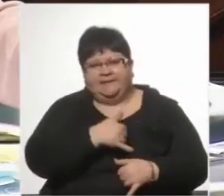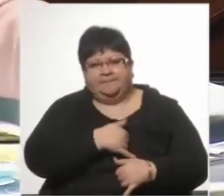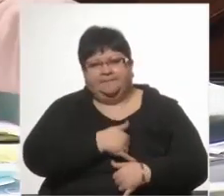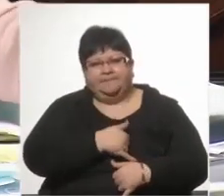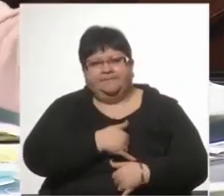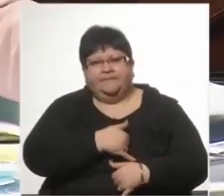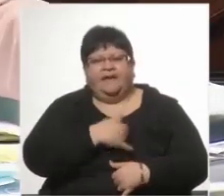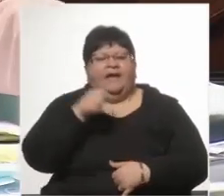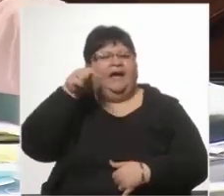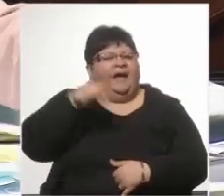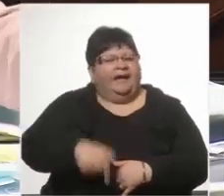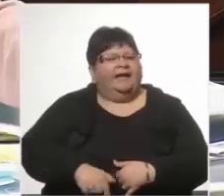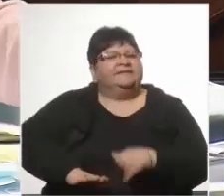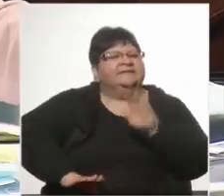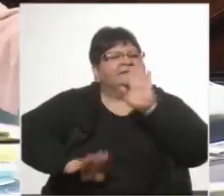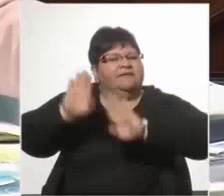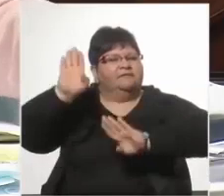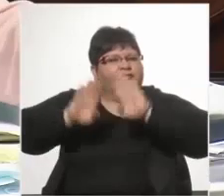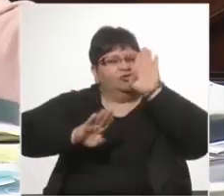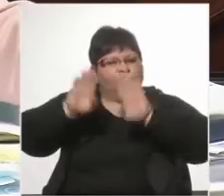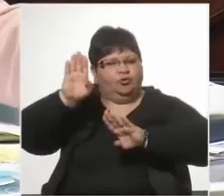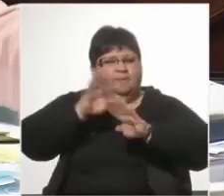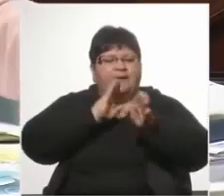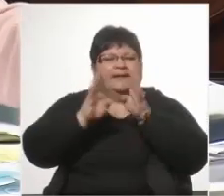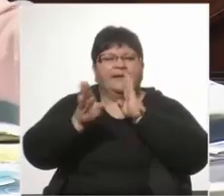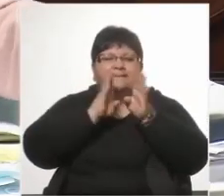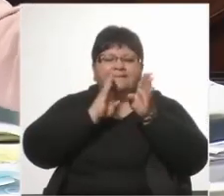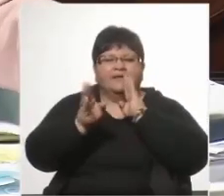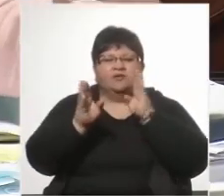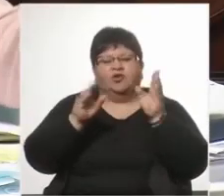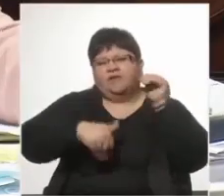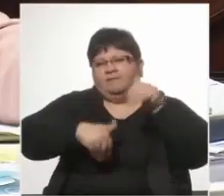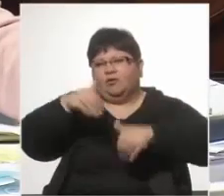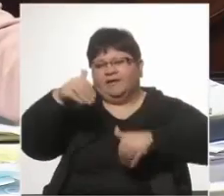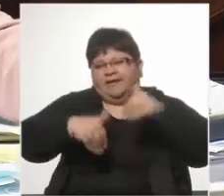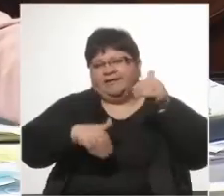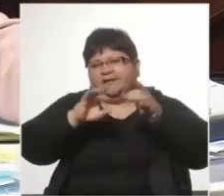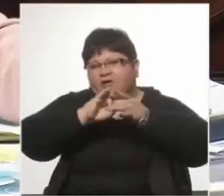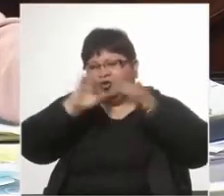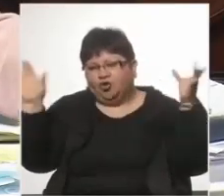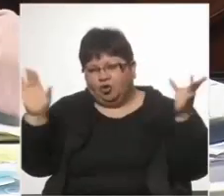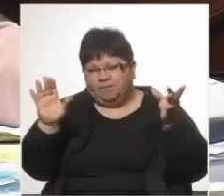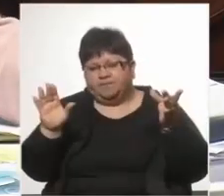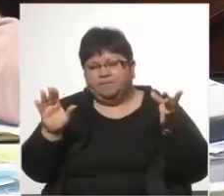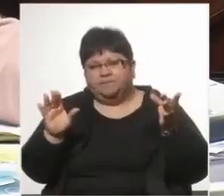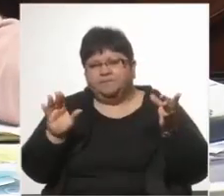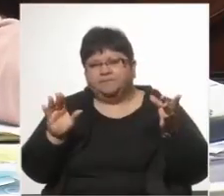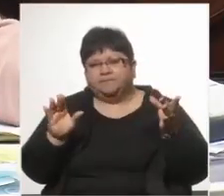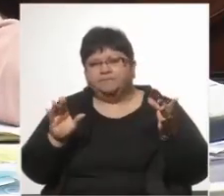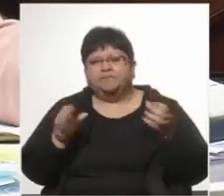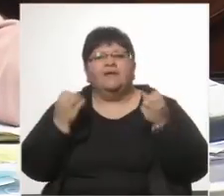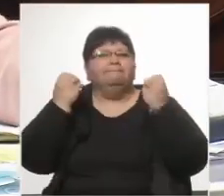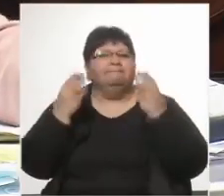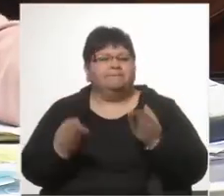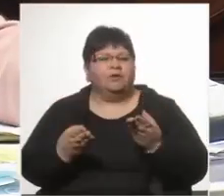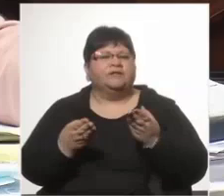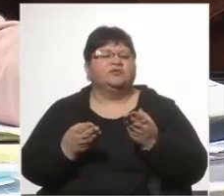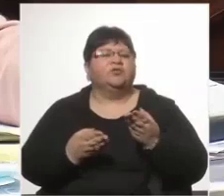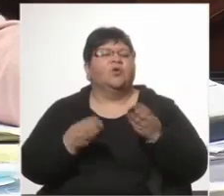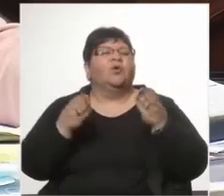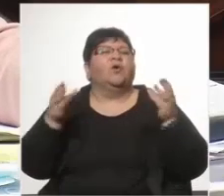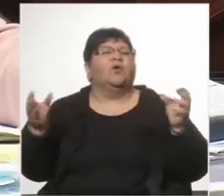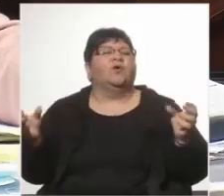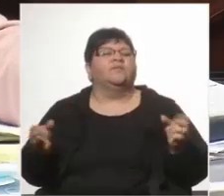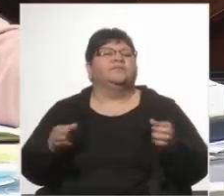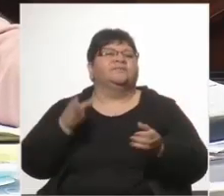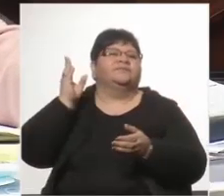acá se votó por el Parlamento democráticamente electo el Estado de Guerra Interna y por eso actuaba la justicia militar. A mí